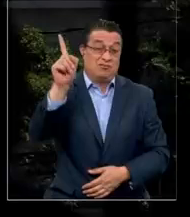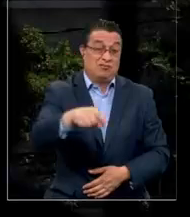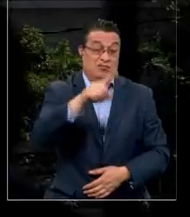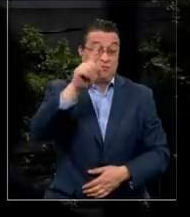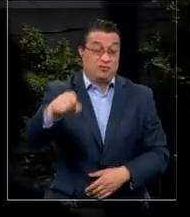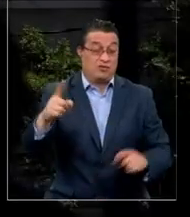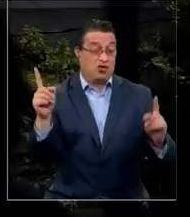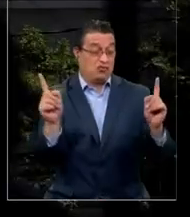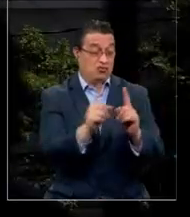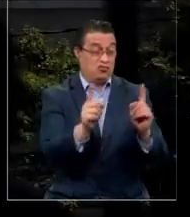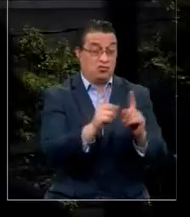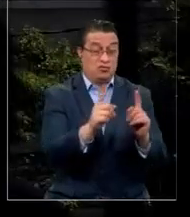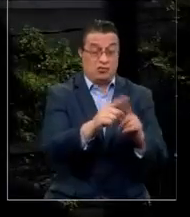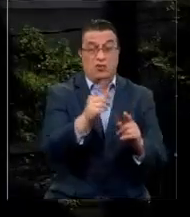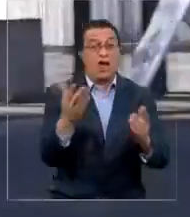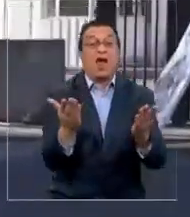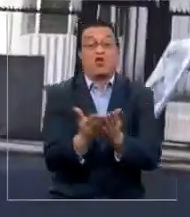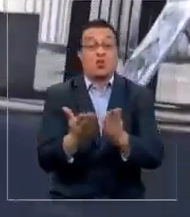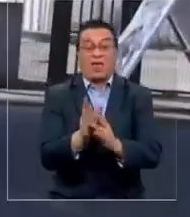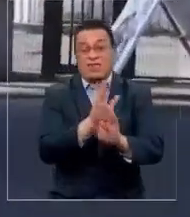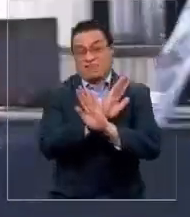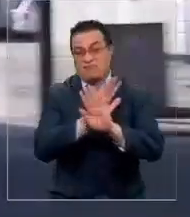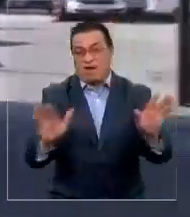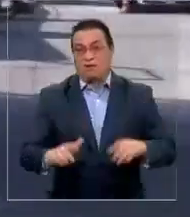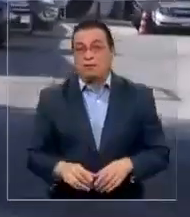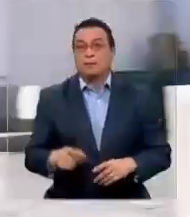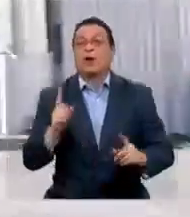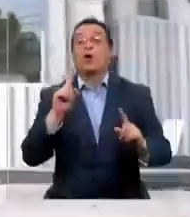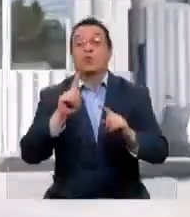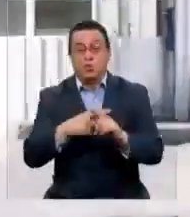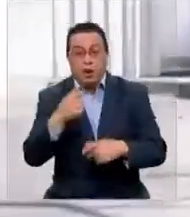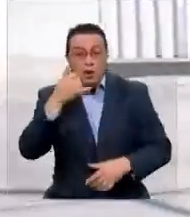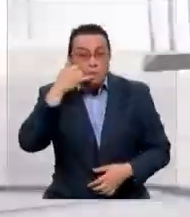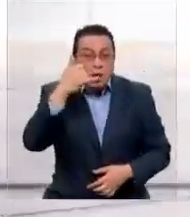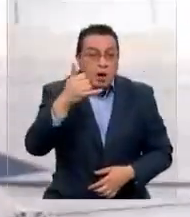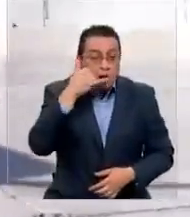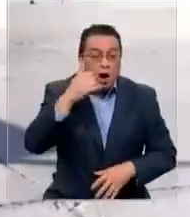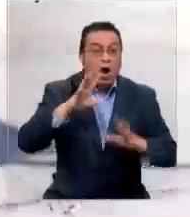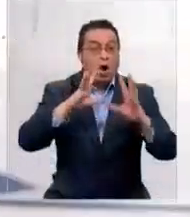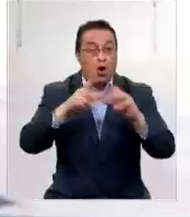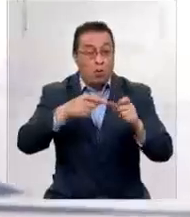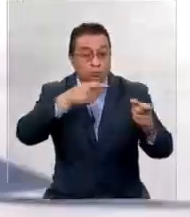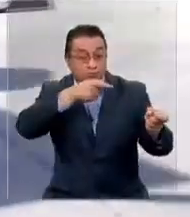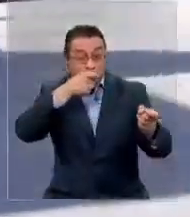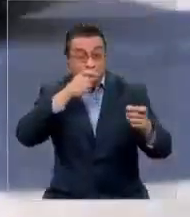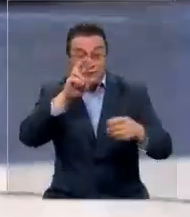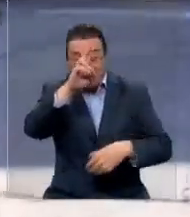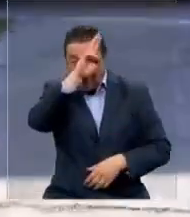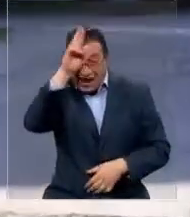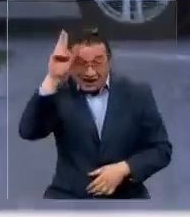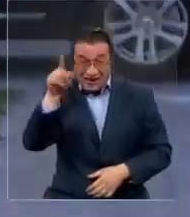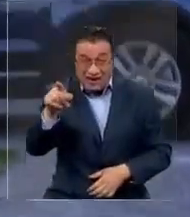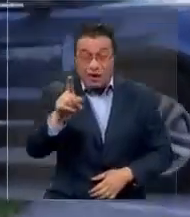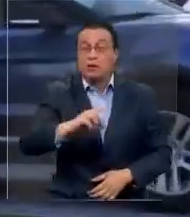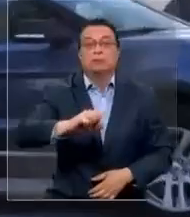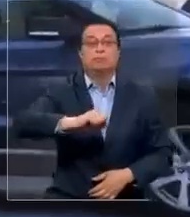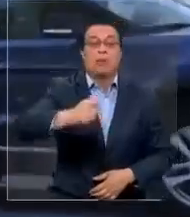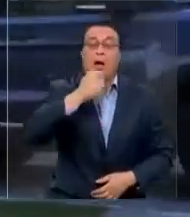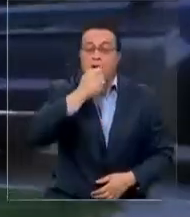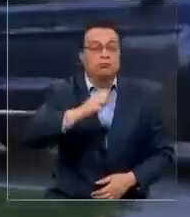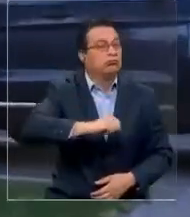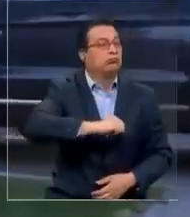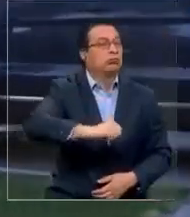contacto estrecho más con ningún estudiante. Intentamos contactar en varias ocasiones al Club de Tiro de la Reina, pero se negaron a darnos una